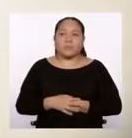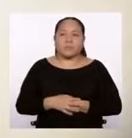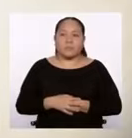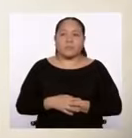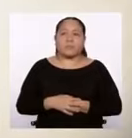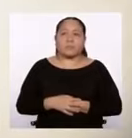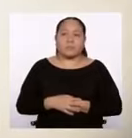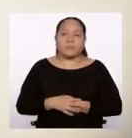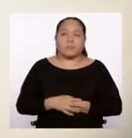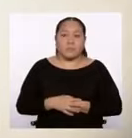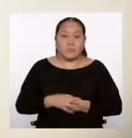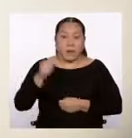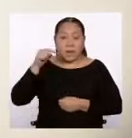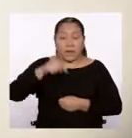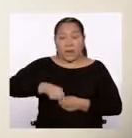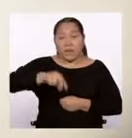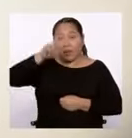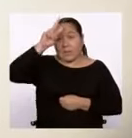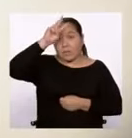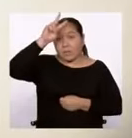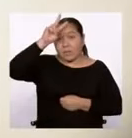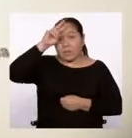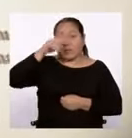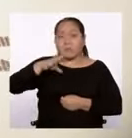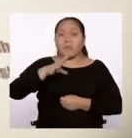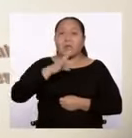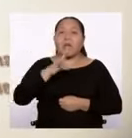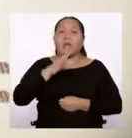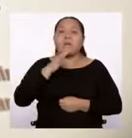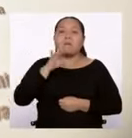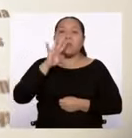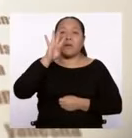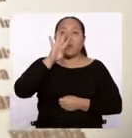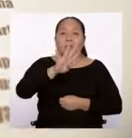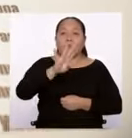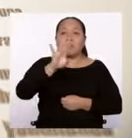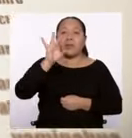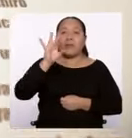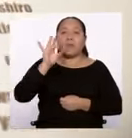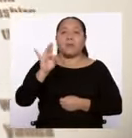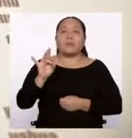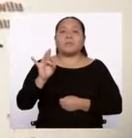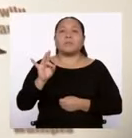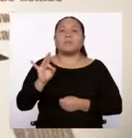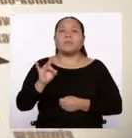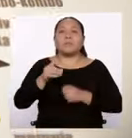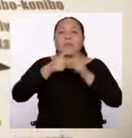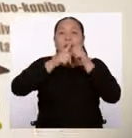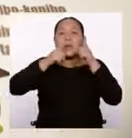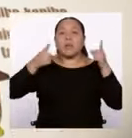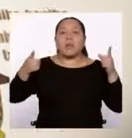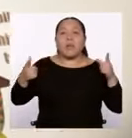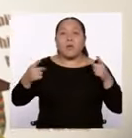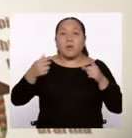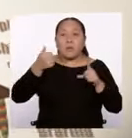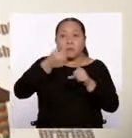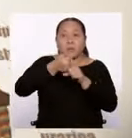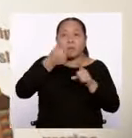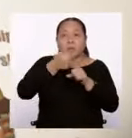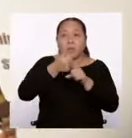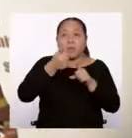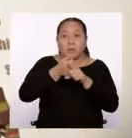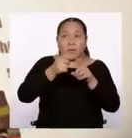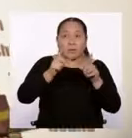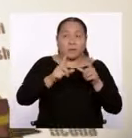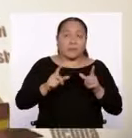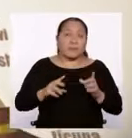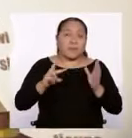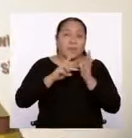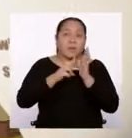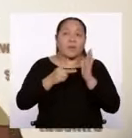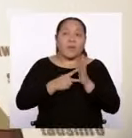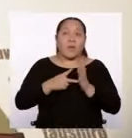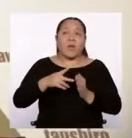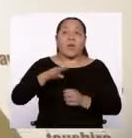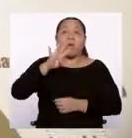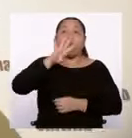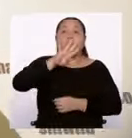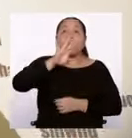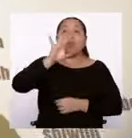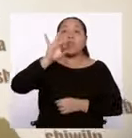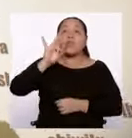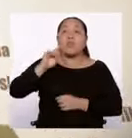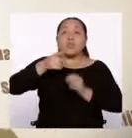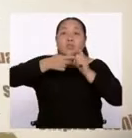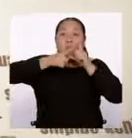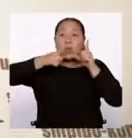En el Perú se hablan 48 lenguas indígenas, es decir, 48 lenguas habladas por los